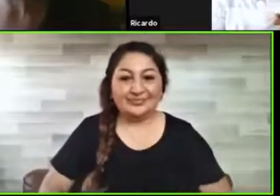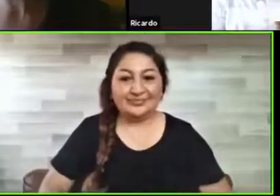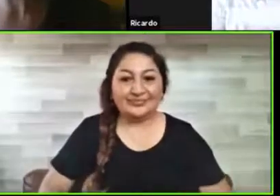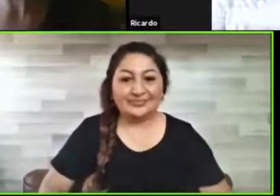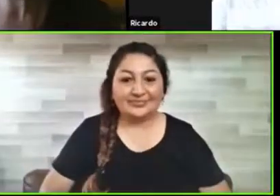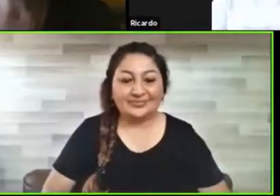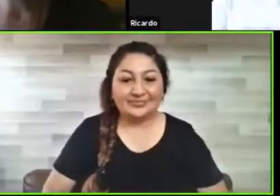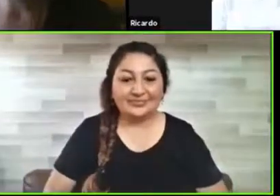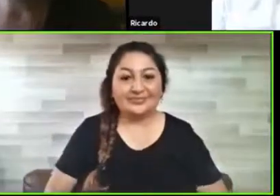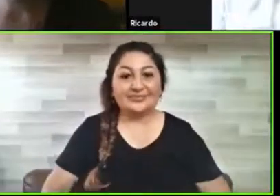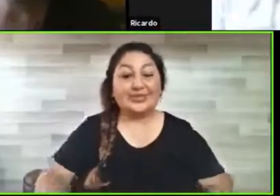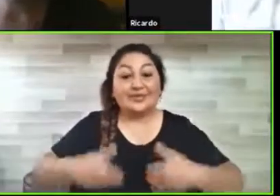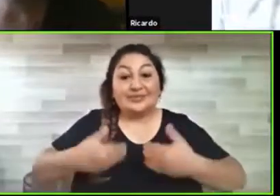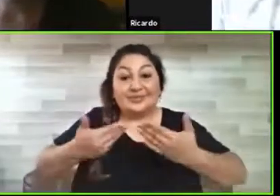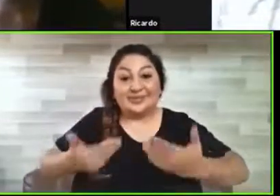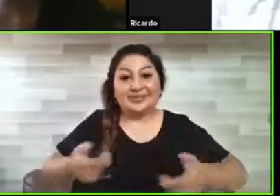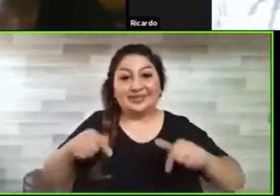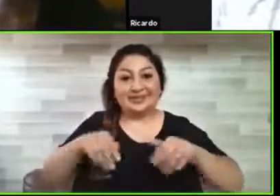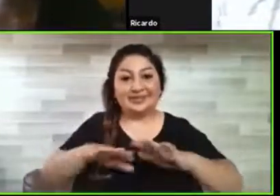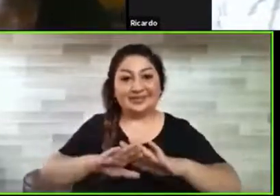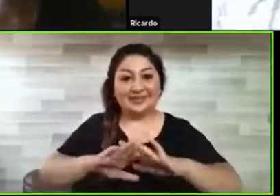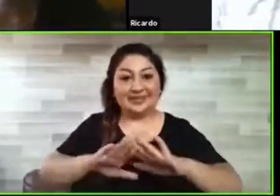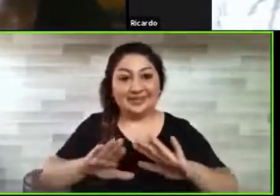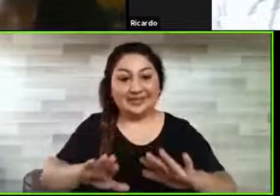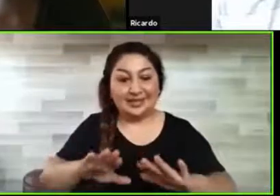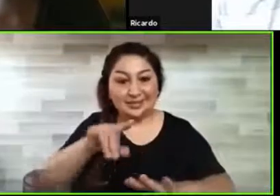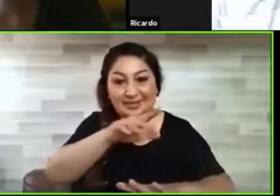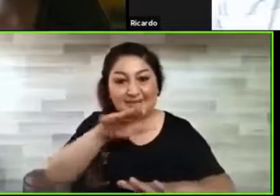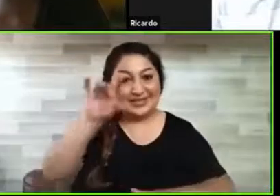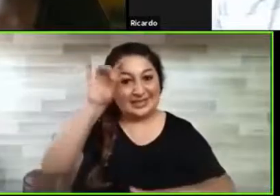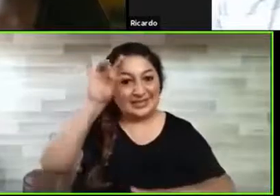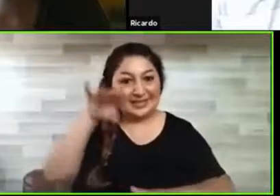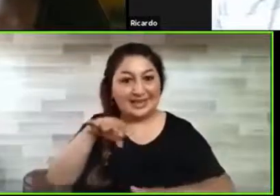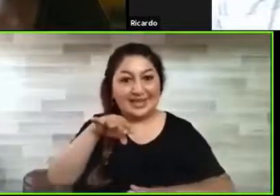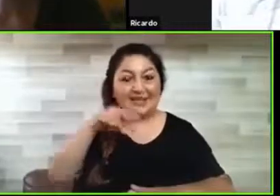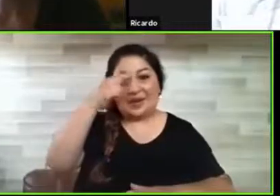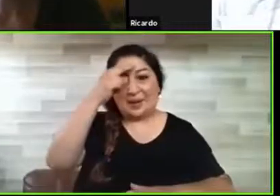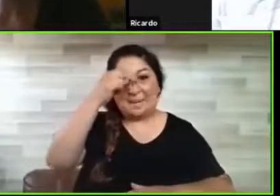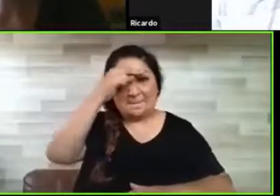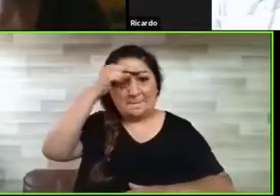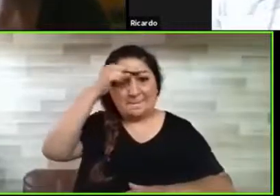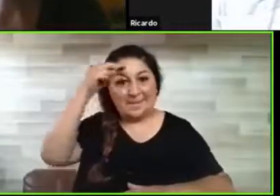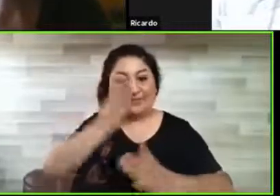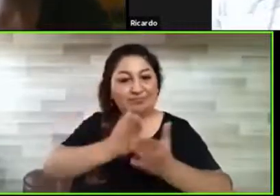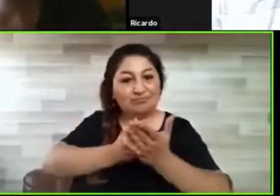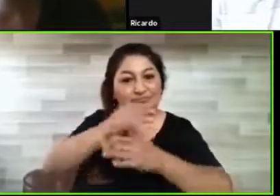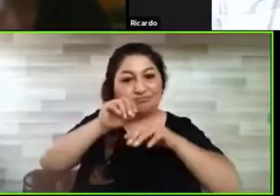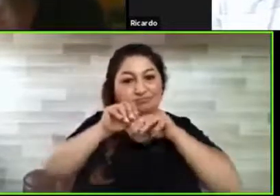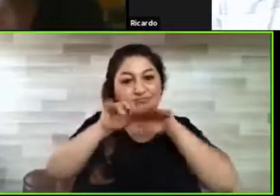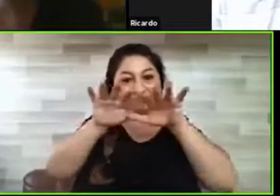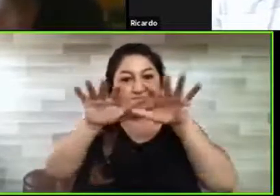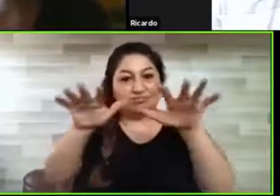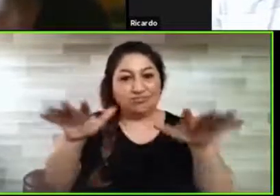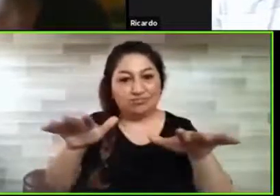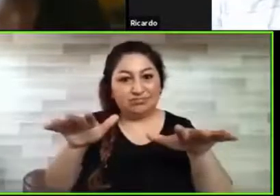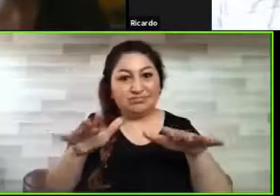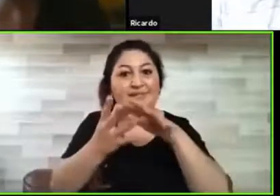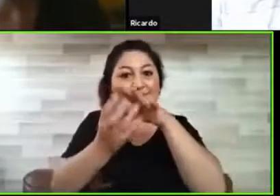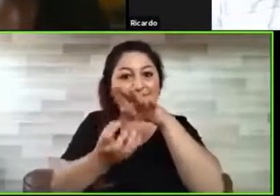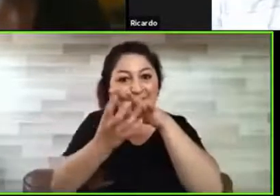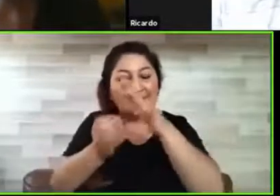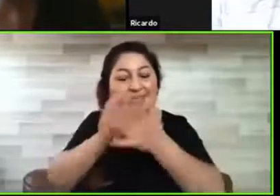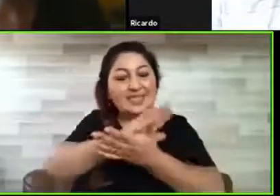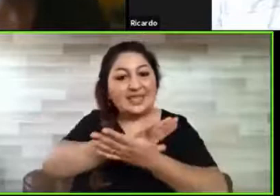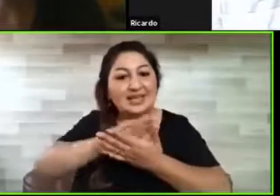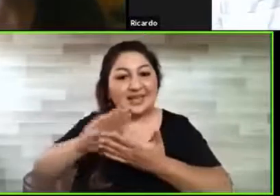estaríamos, ya sabéis, en marzo, a finales de marzo va a ser el lanzamiento y va a ser gratuita, así que